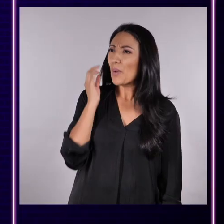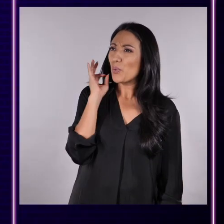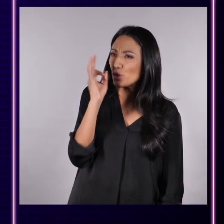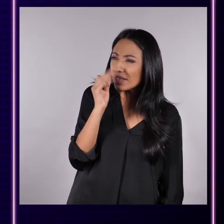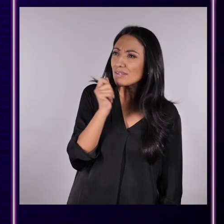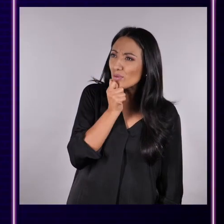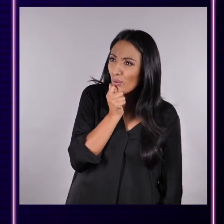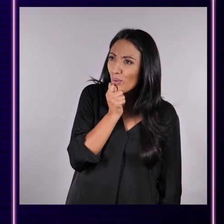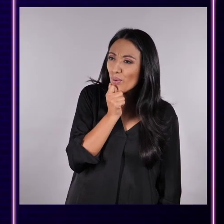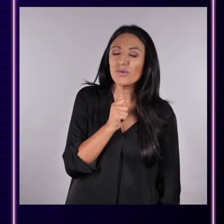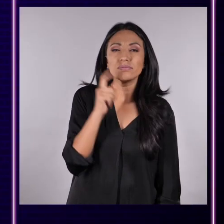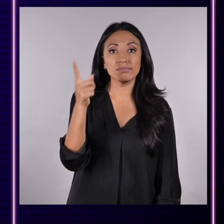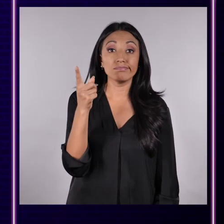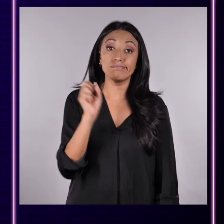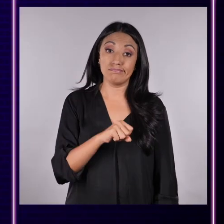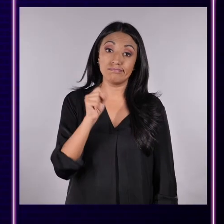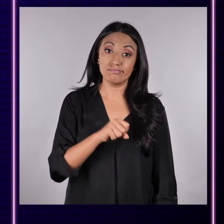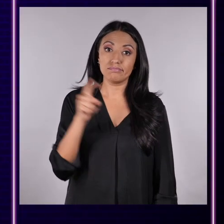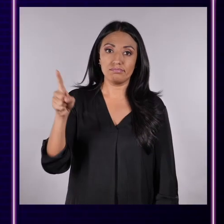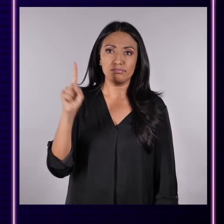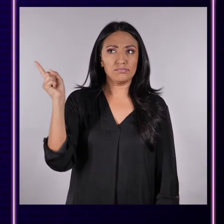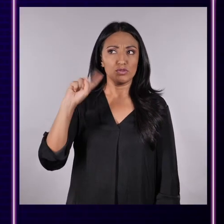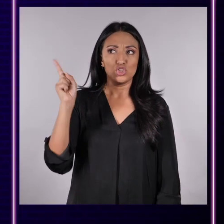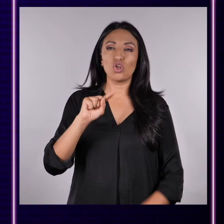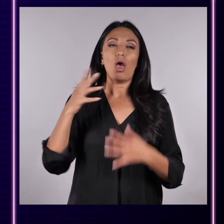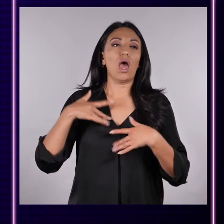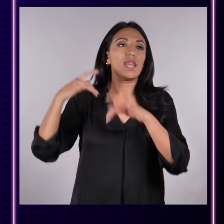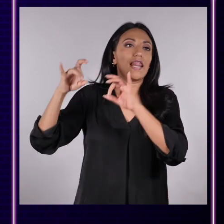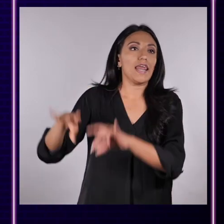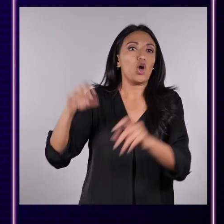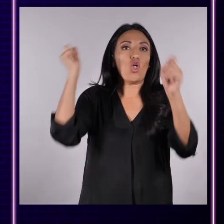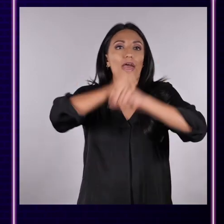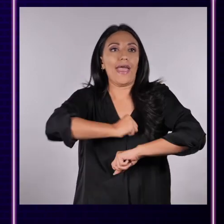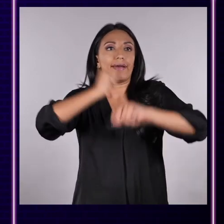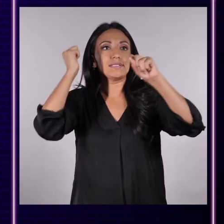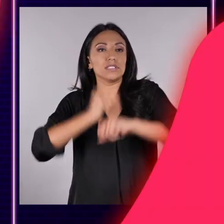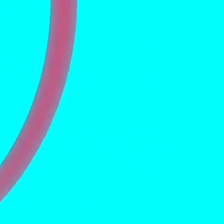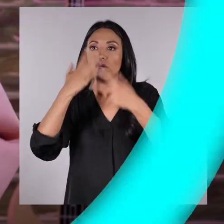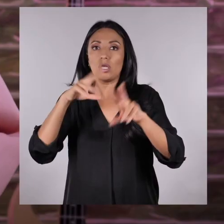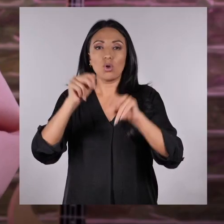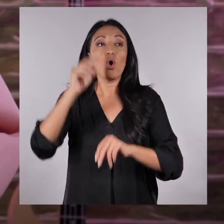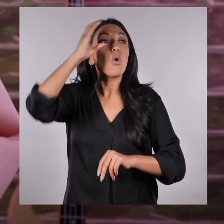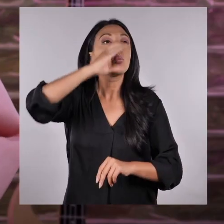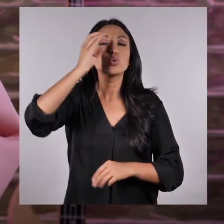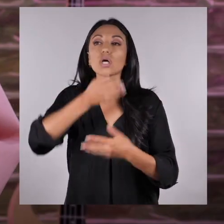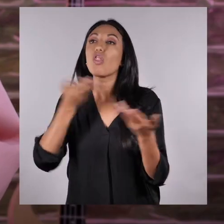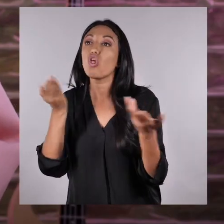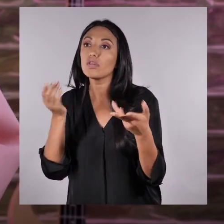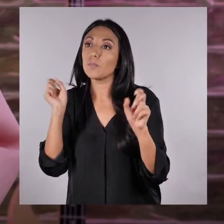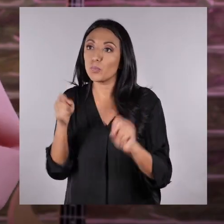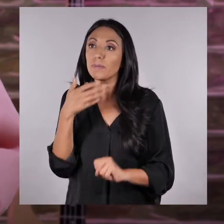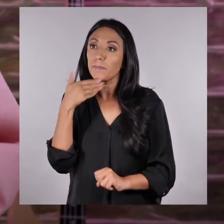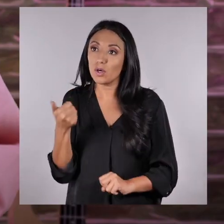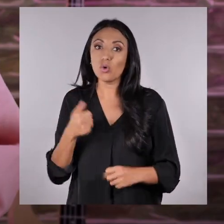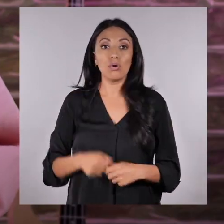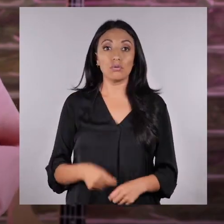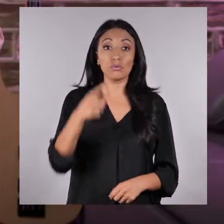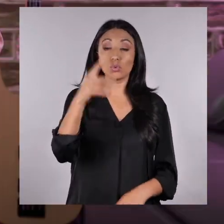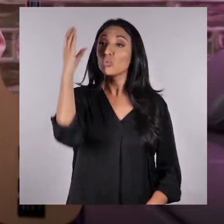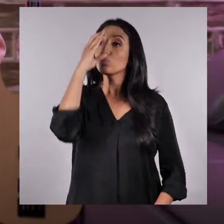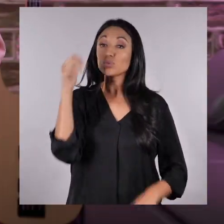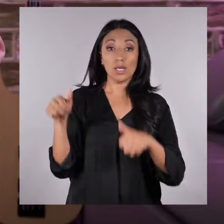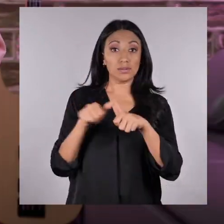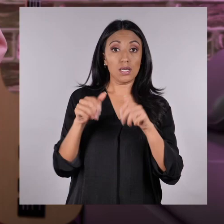¡Está bacán, Diana! Claro está que la idea no es dejar de hacer ejercicio, sino buscar lugares ideales para hacerlos.